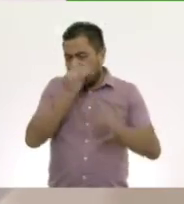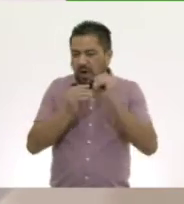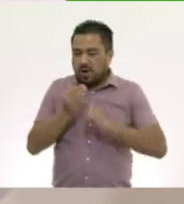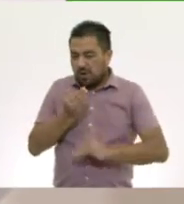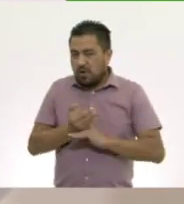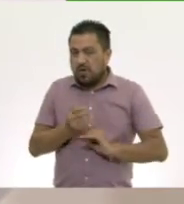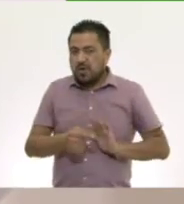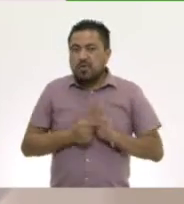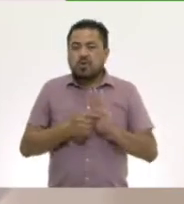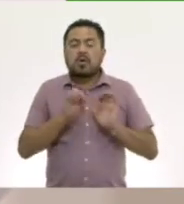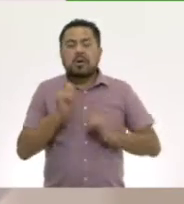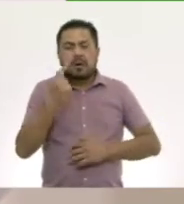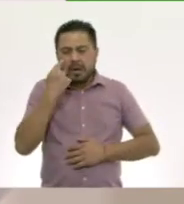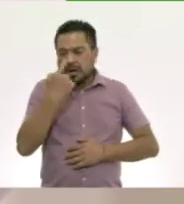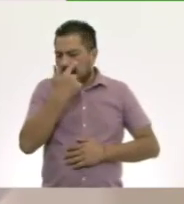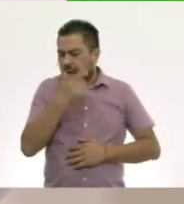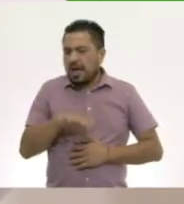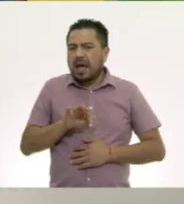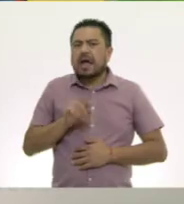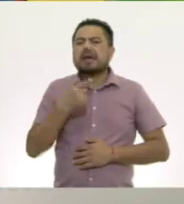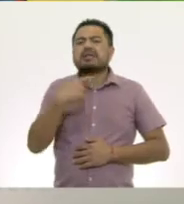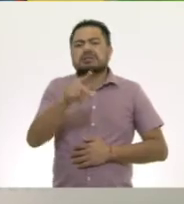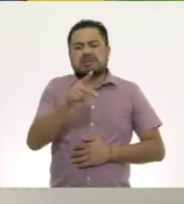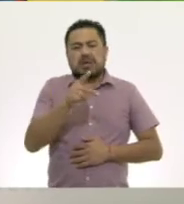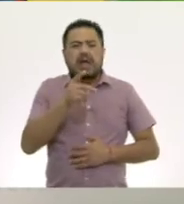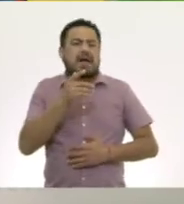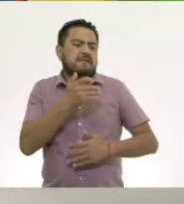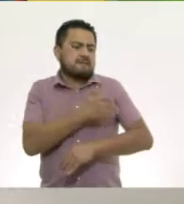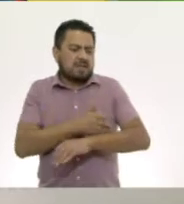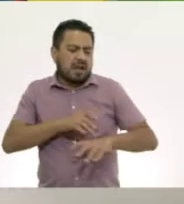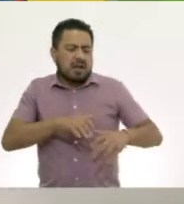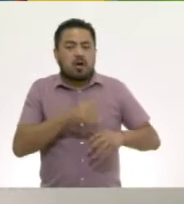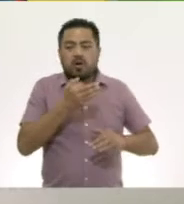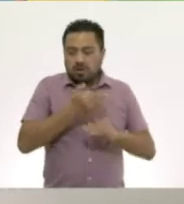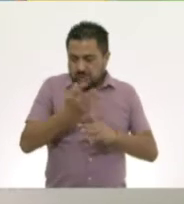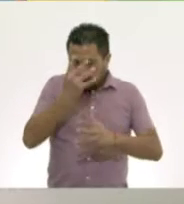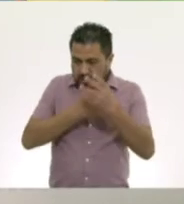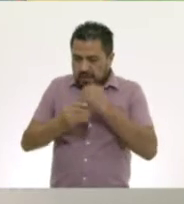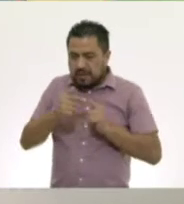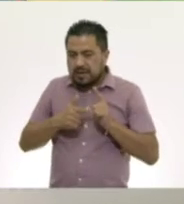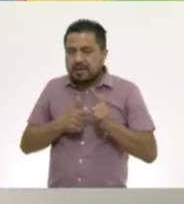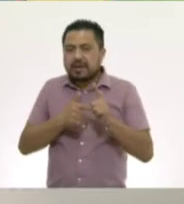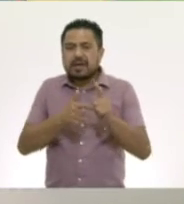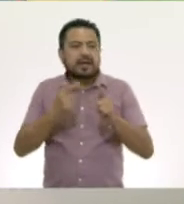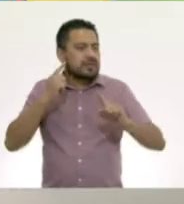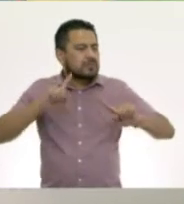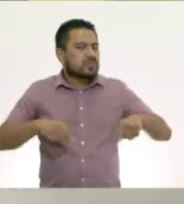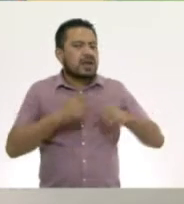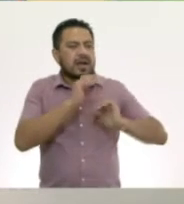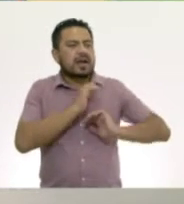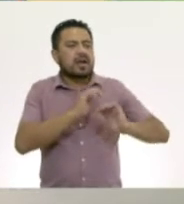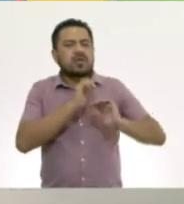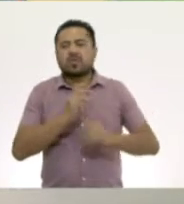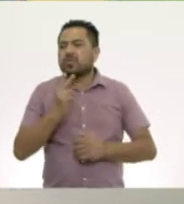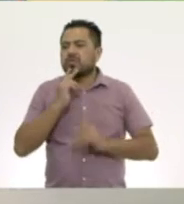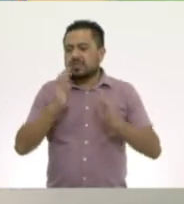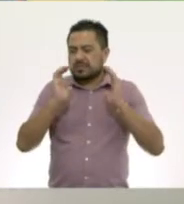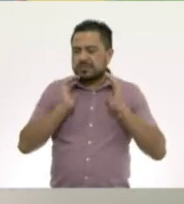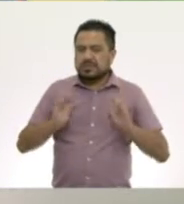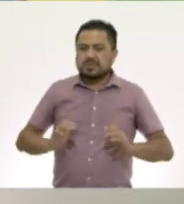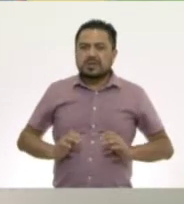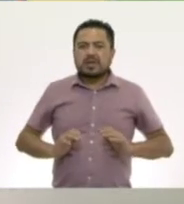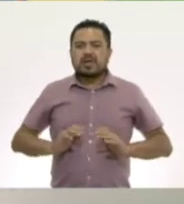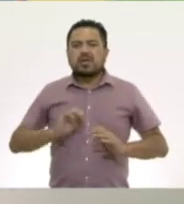día de hoy o una que te guste a ti o a tu familia. Hoy aprendimos a seguir el ritmo de una canción utilizando nuestro cuerpo,